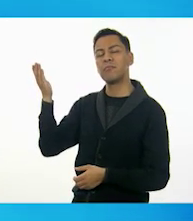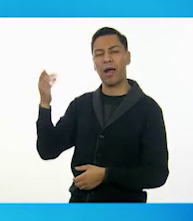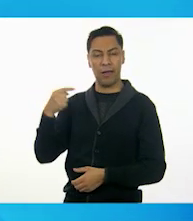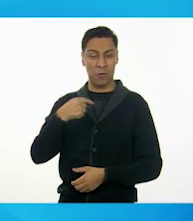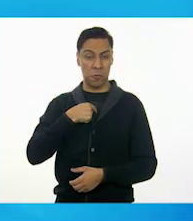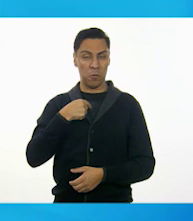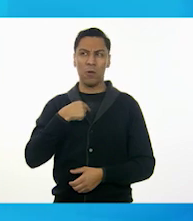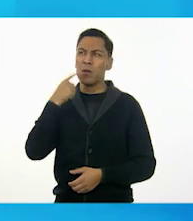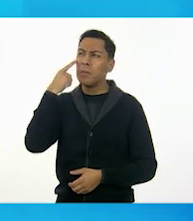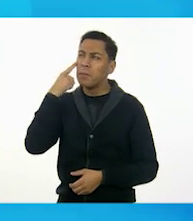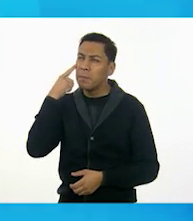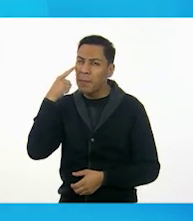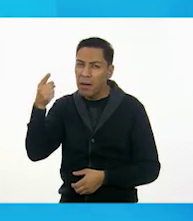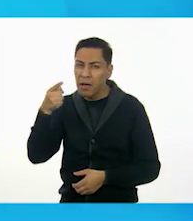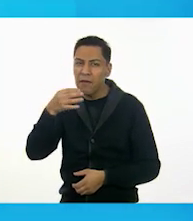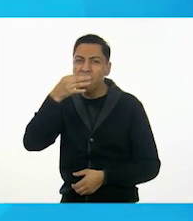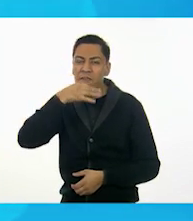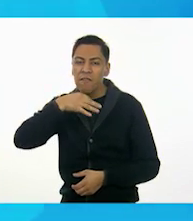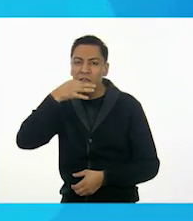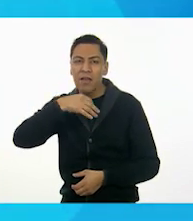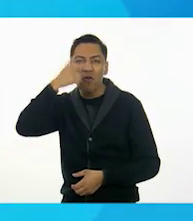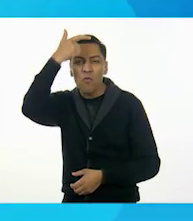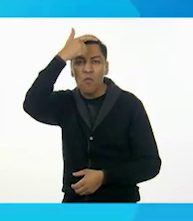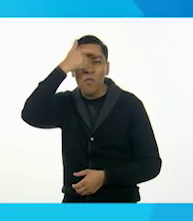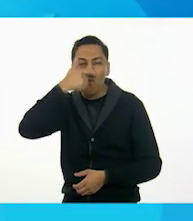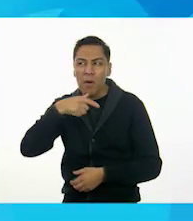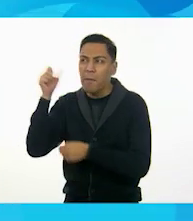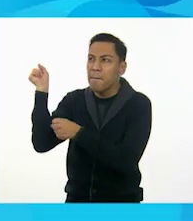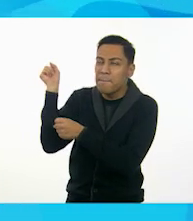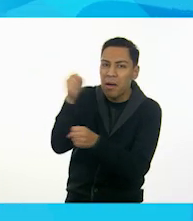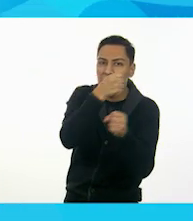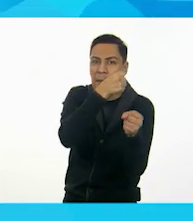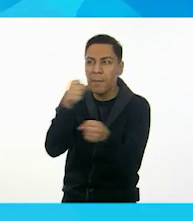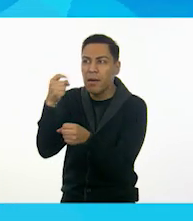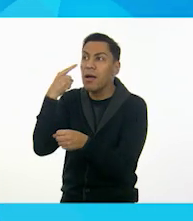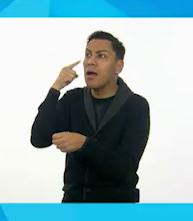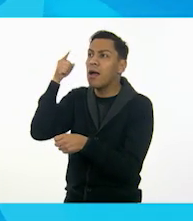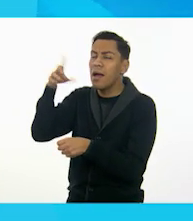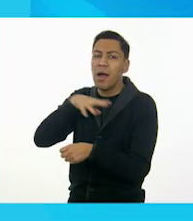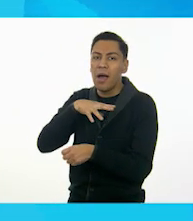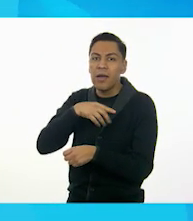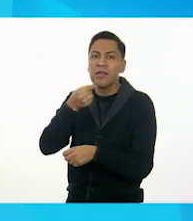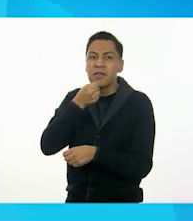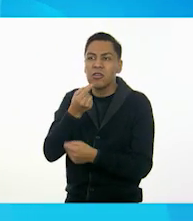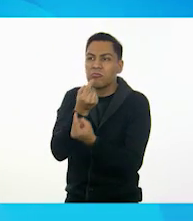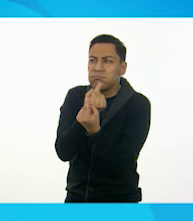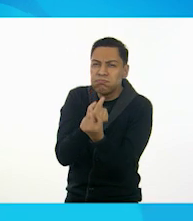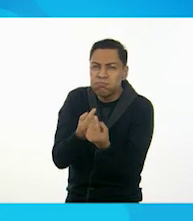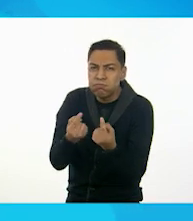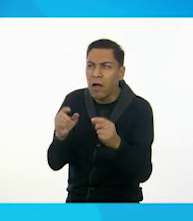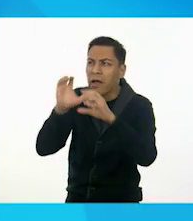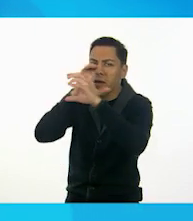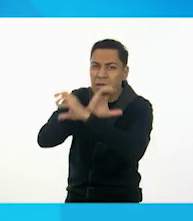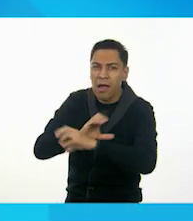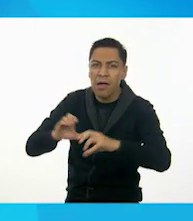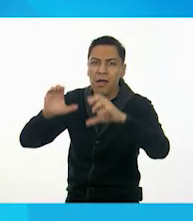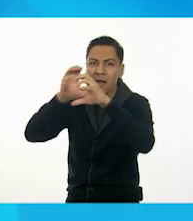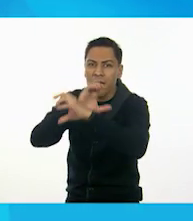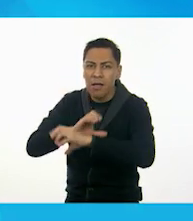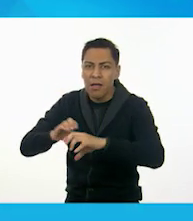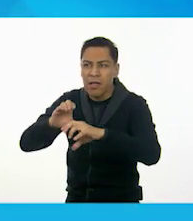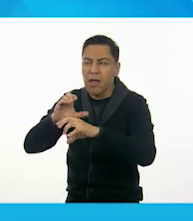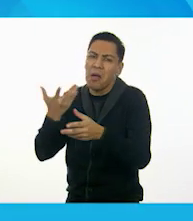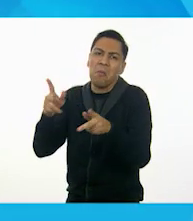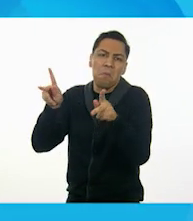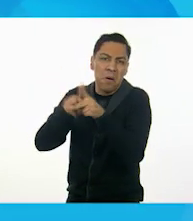una posada. Estoy viendo a los niños que después de haberle cantado a su amiguito o a lo mejor a